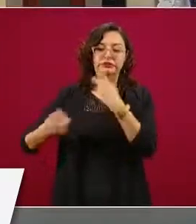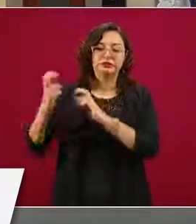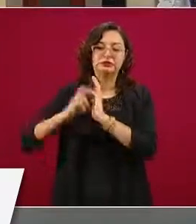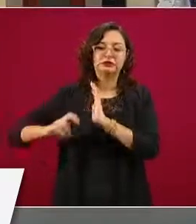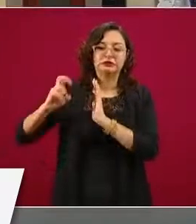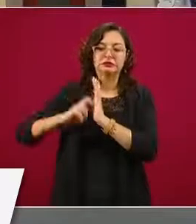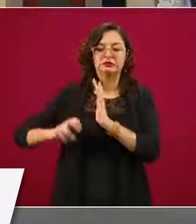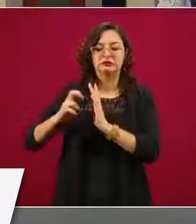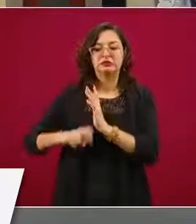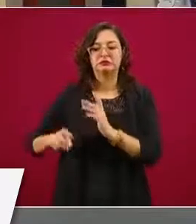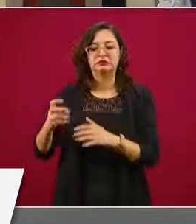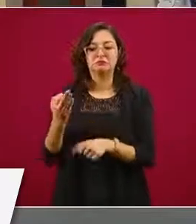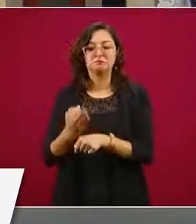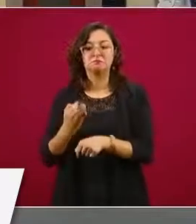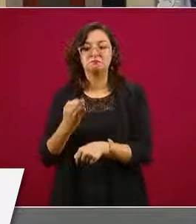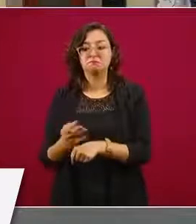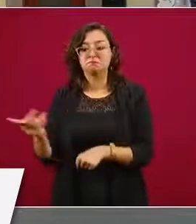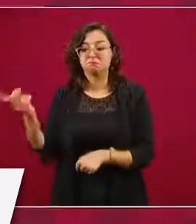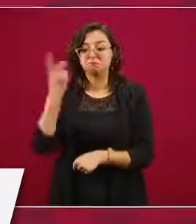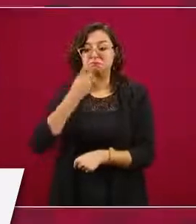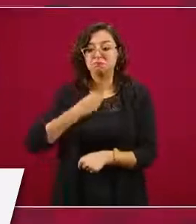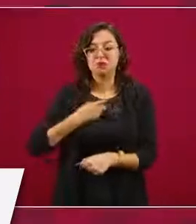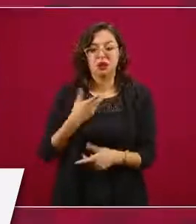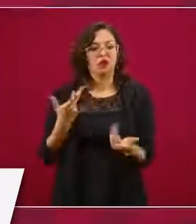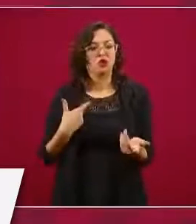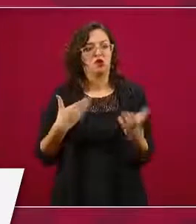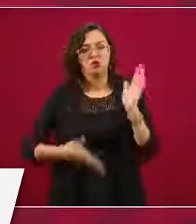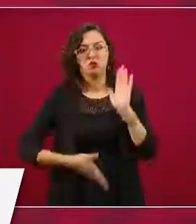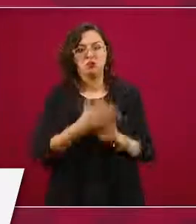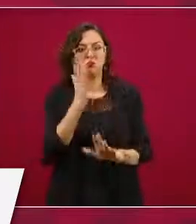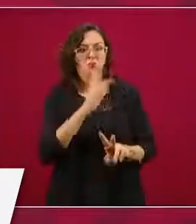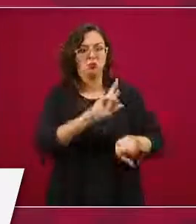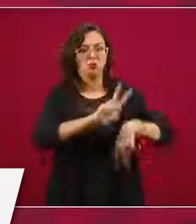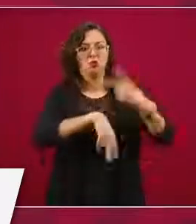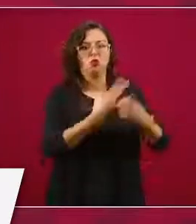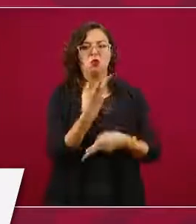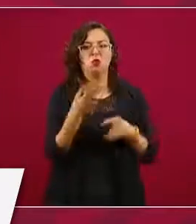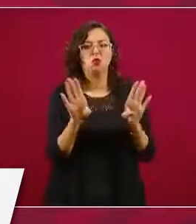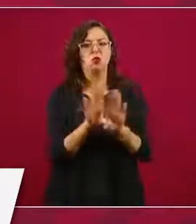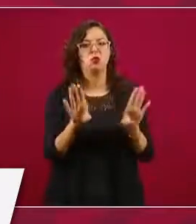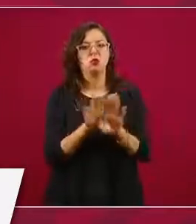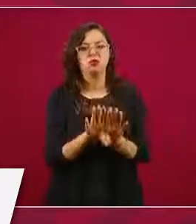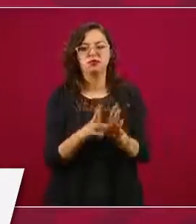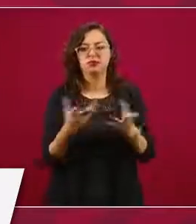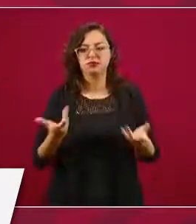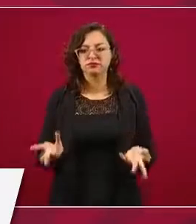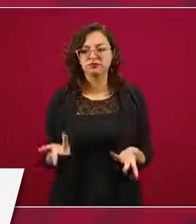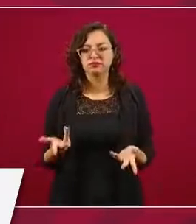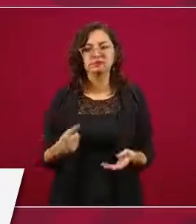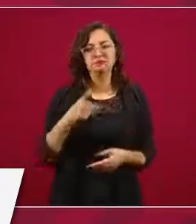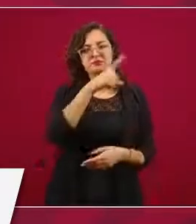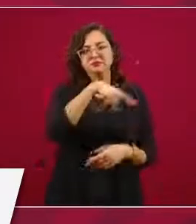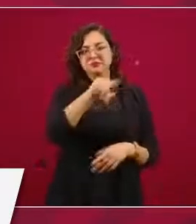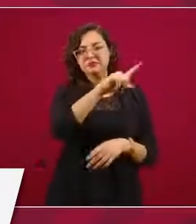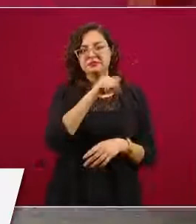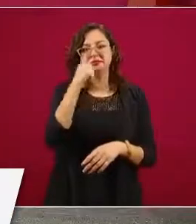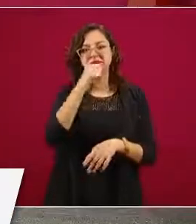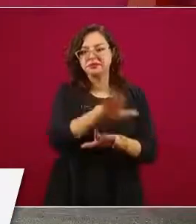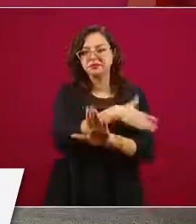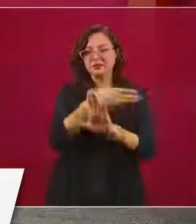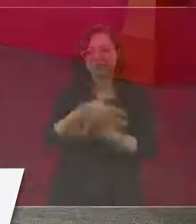cómo voy si se ha ofendido a los mexicanos.